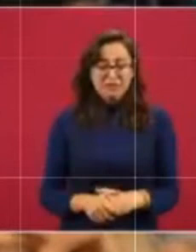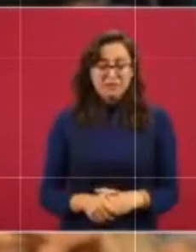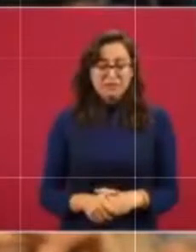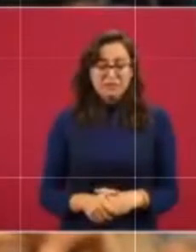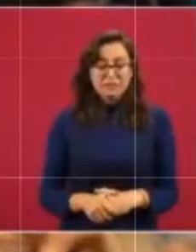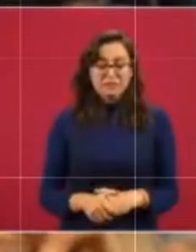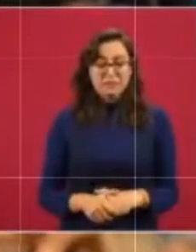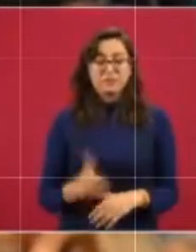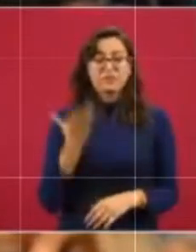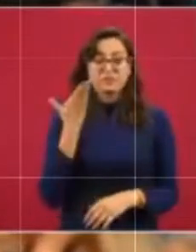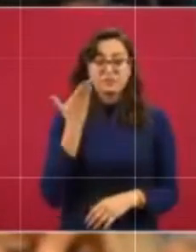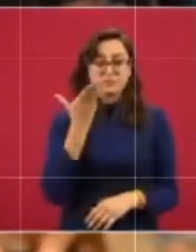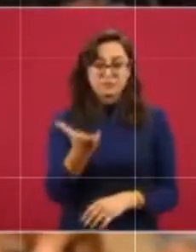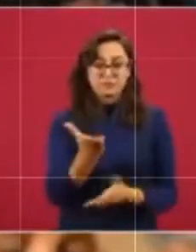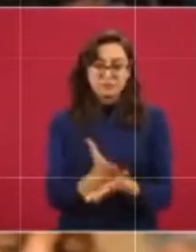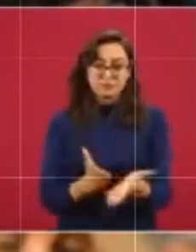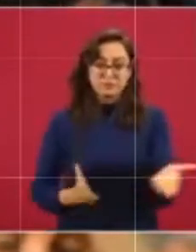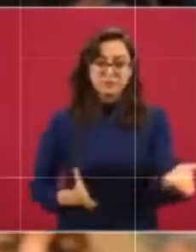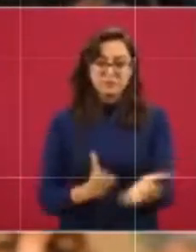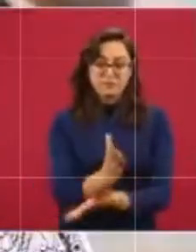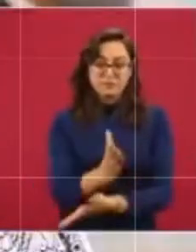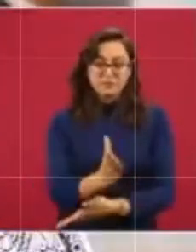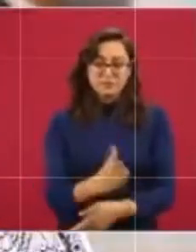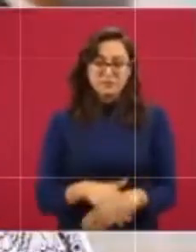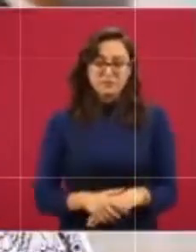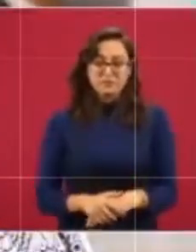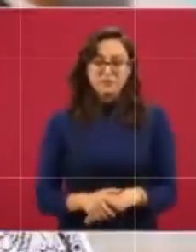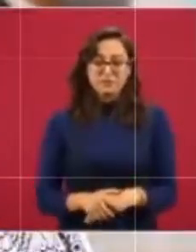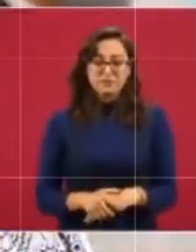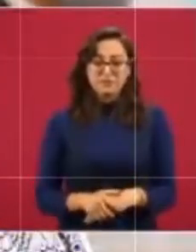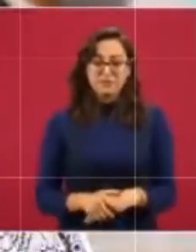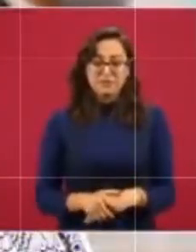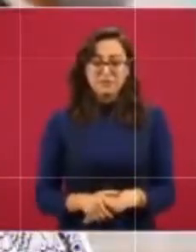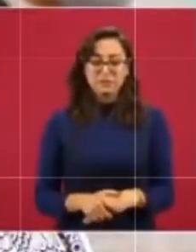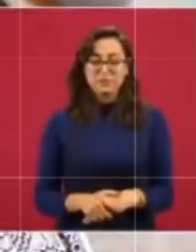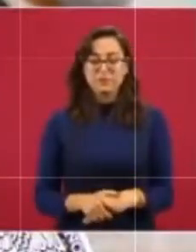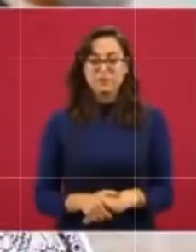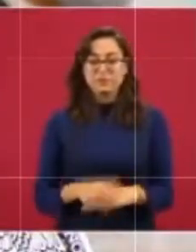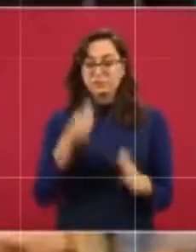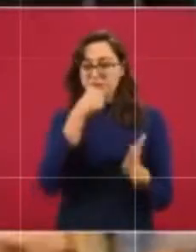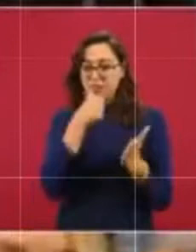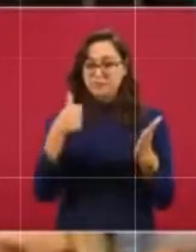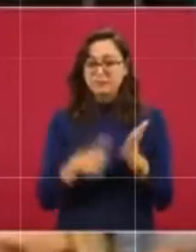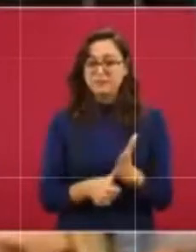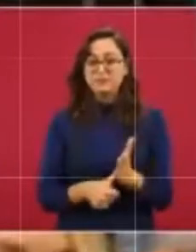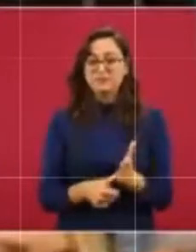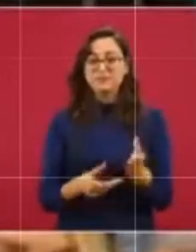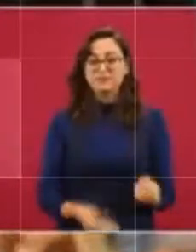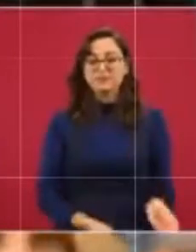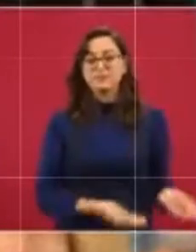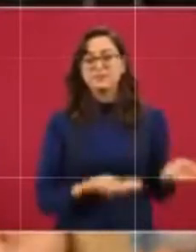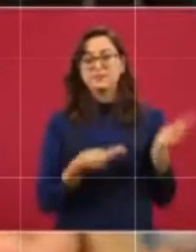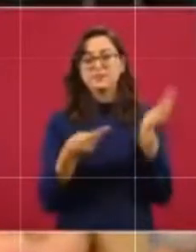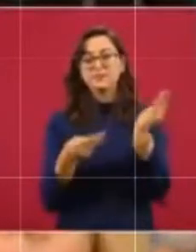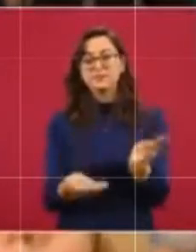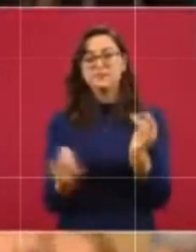Le pido su intervención. Y le pido que atienda la carta de estas madres que, como yo,